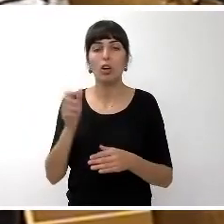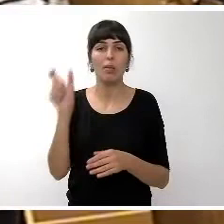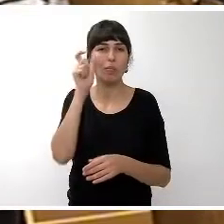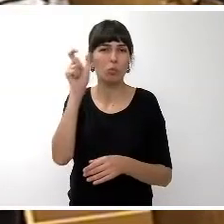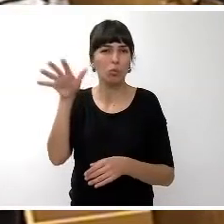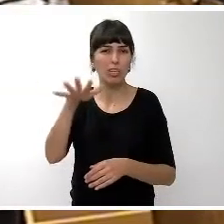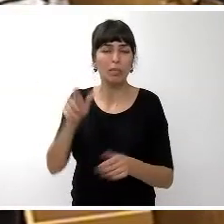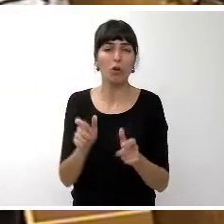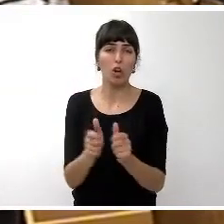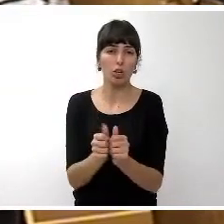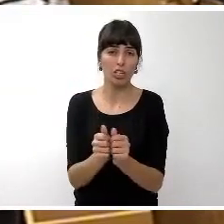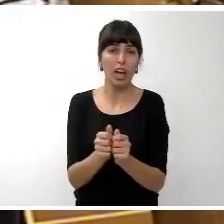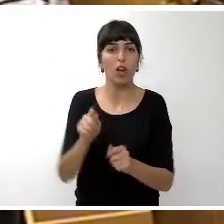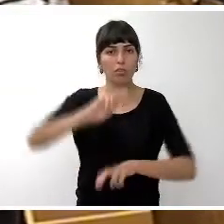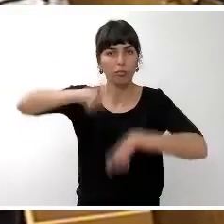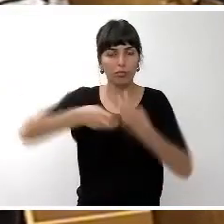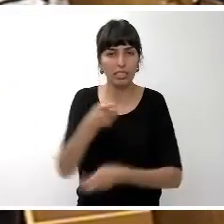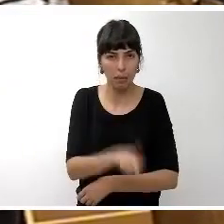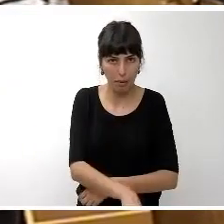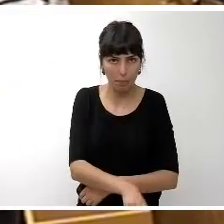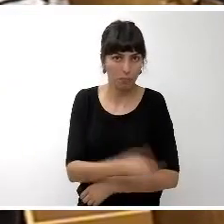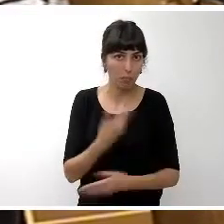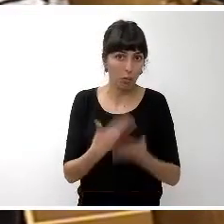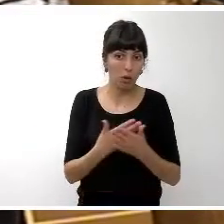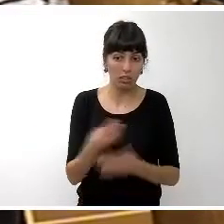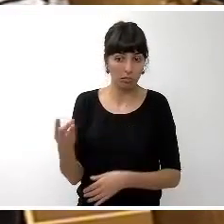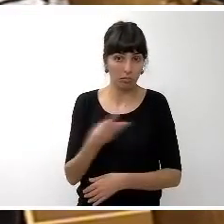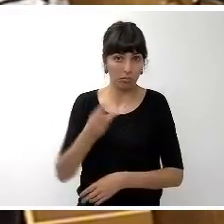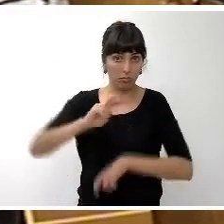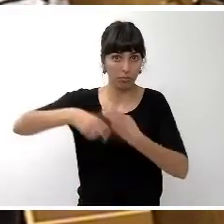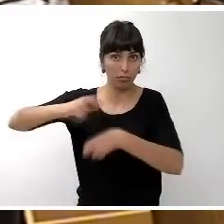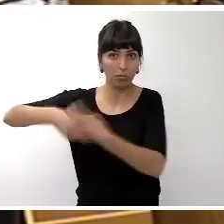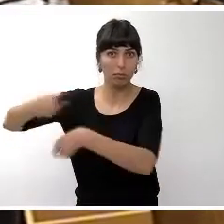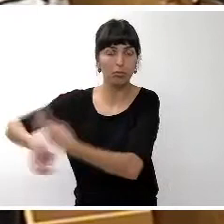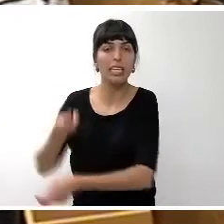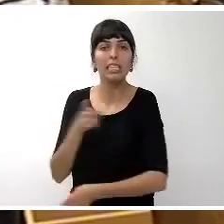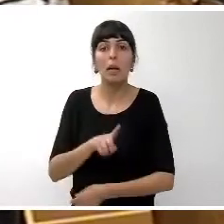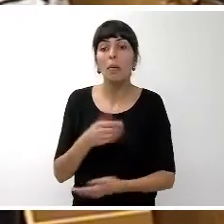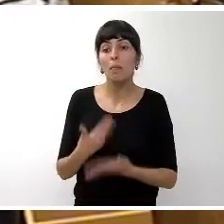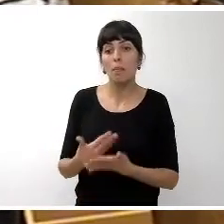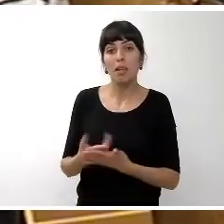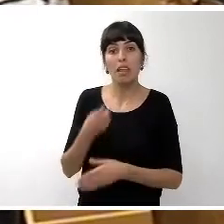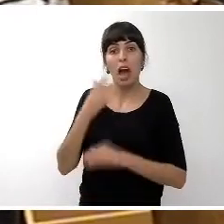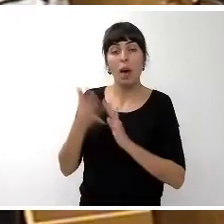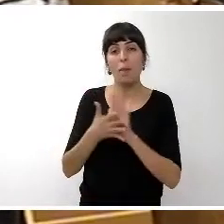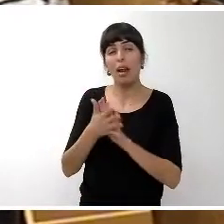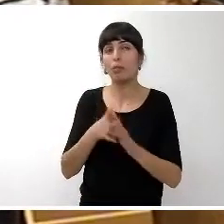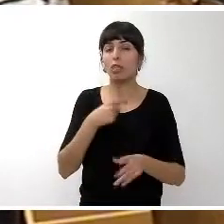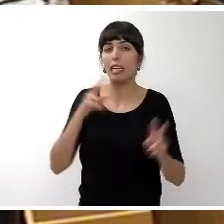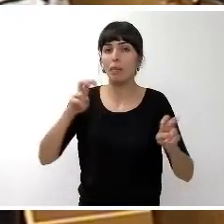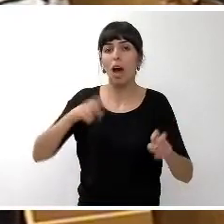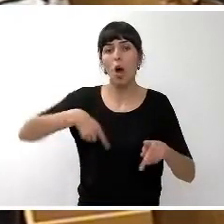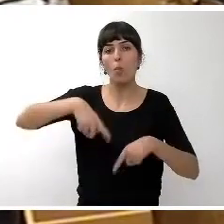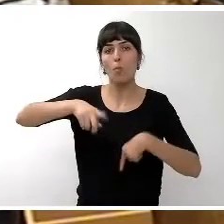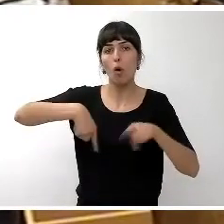en esta línea de enmiendas y destacando las más importantes me gustaría también hablar de movilidad y en movilidad